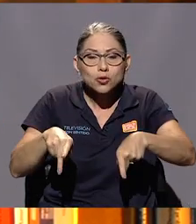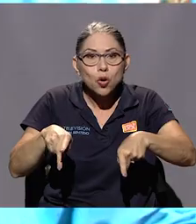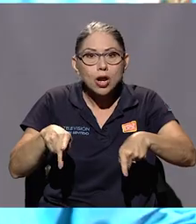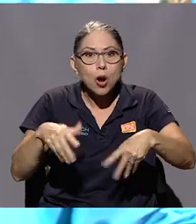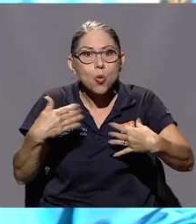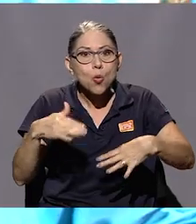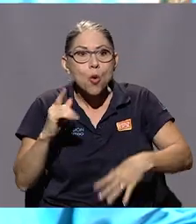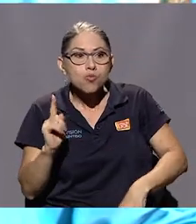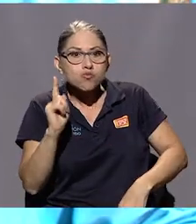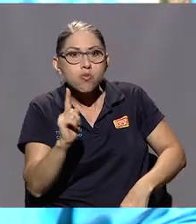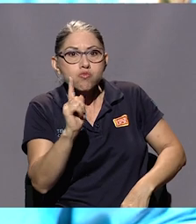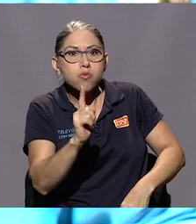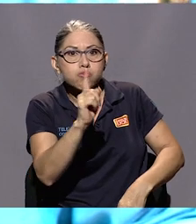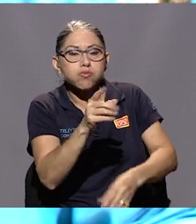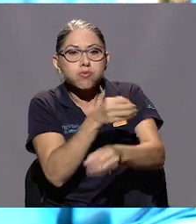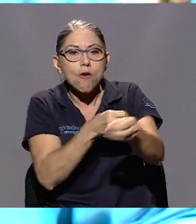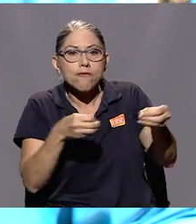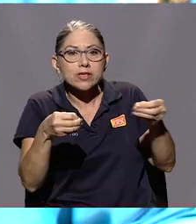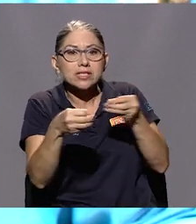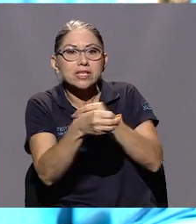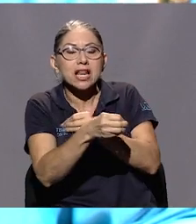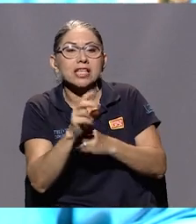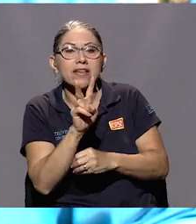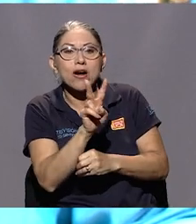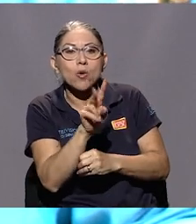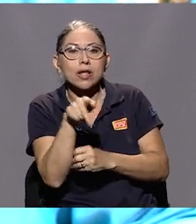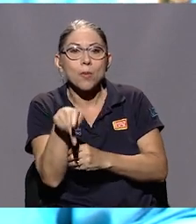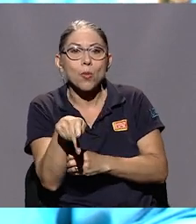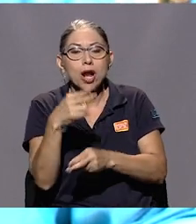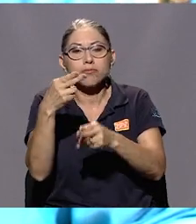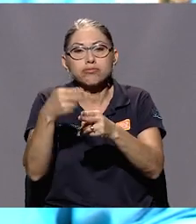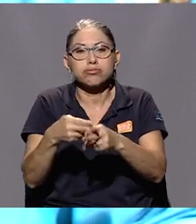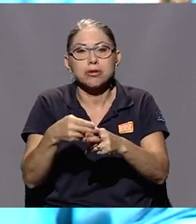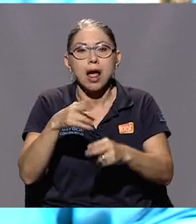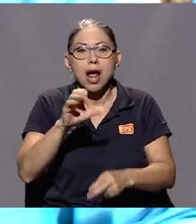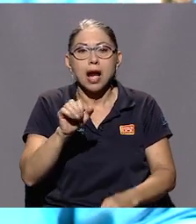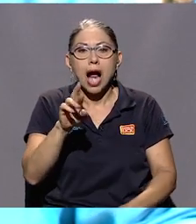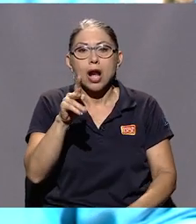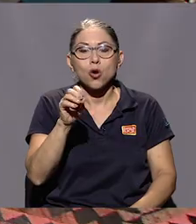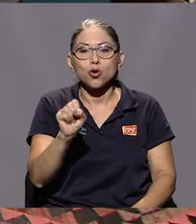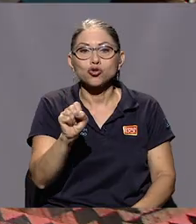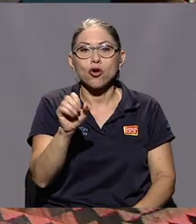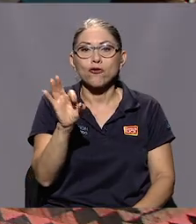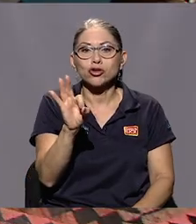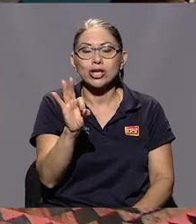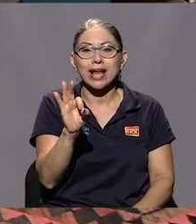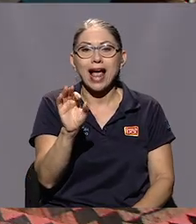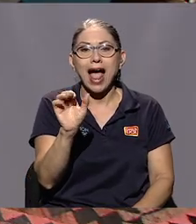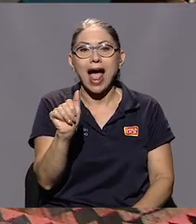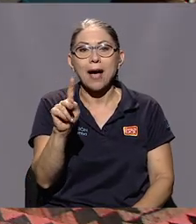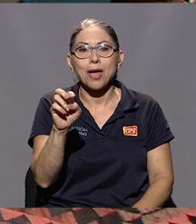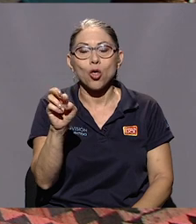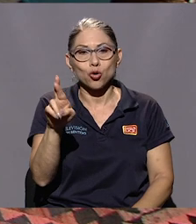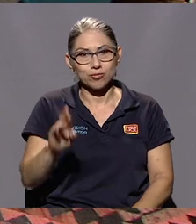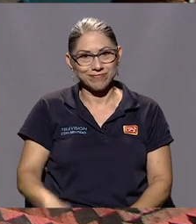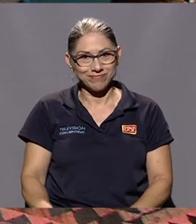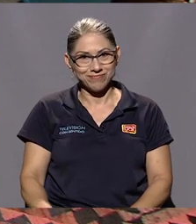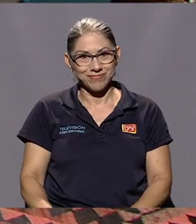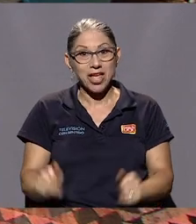personaje a las oficinas de Vanguardia Popular. Carlos Fonseca Amador. Y llega enyesado.